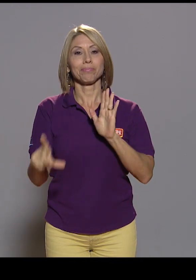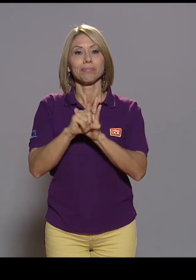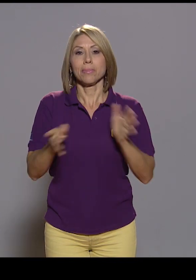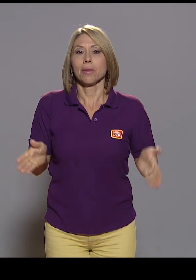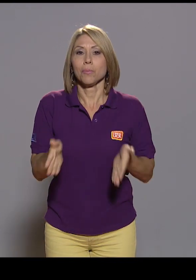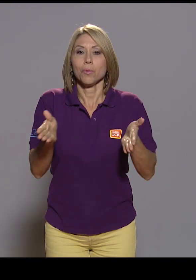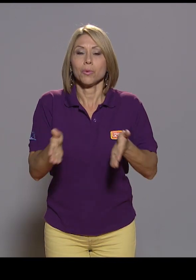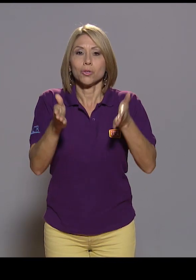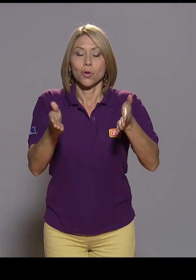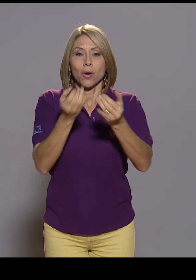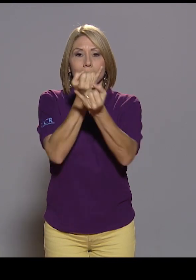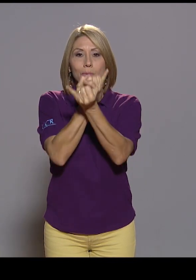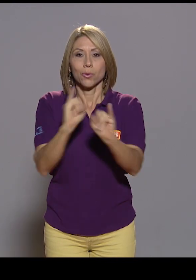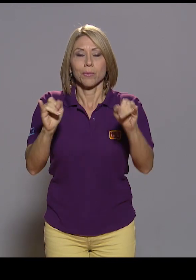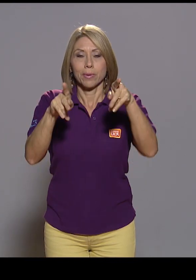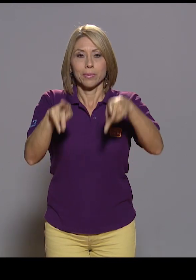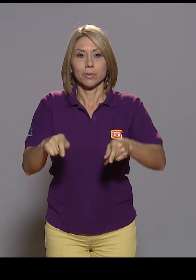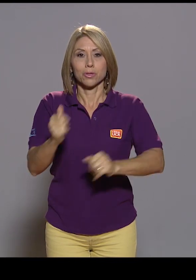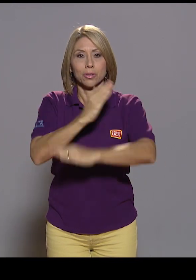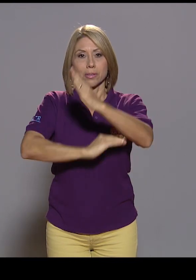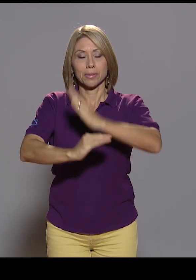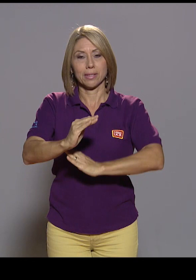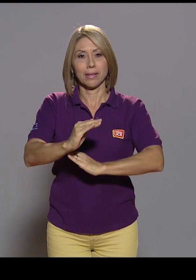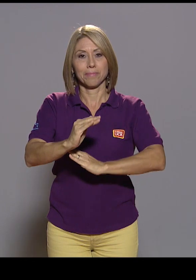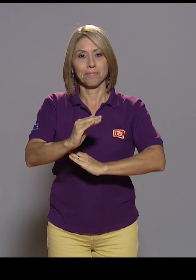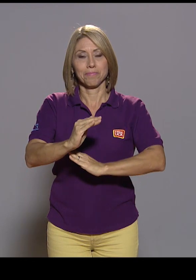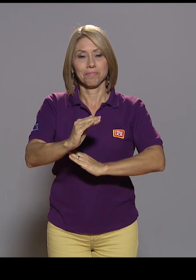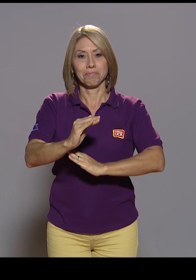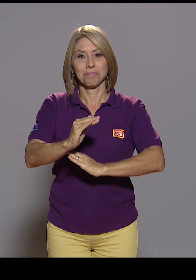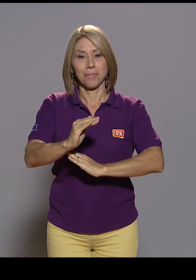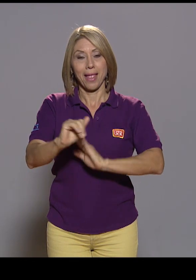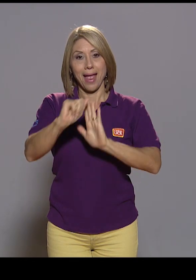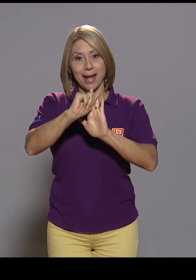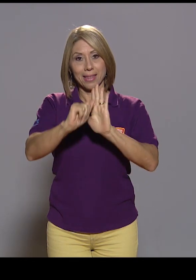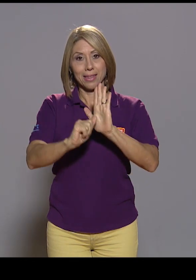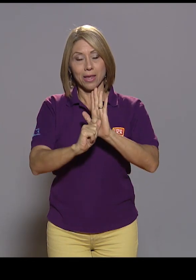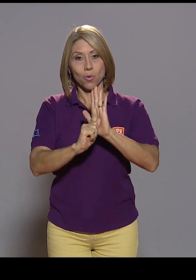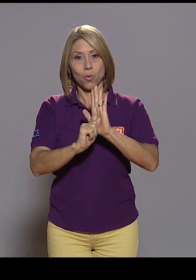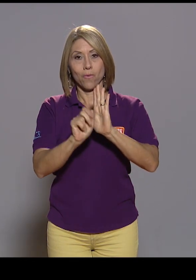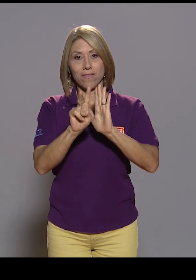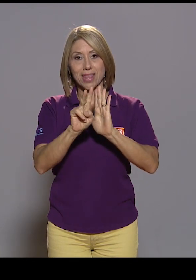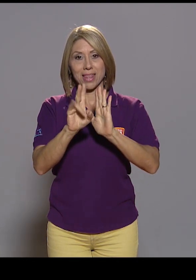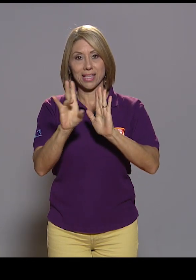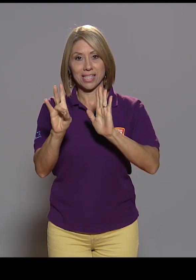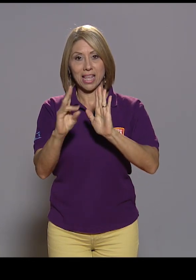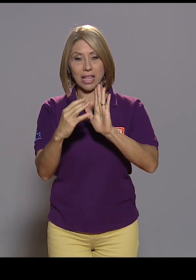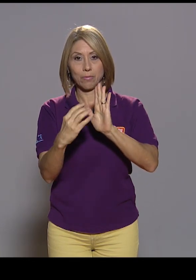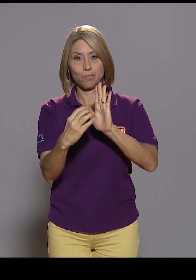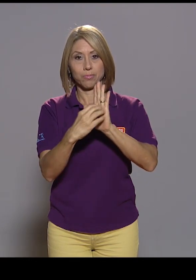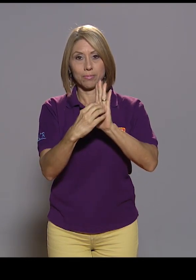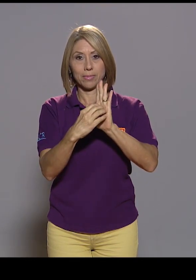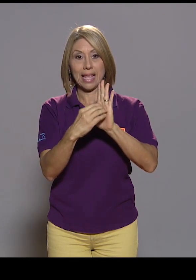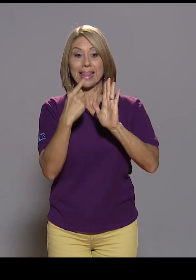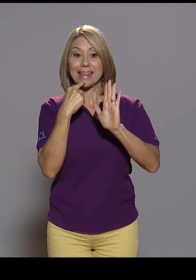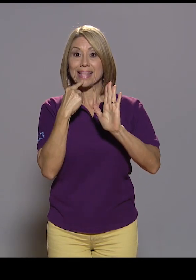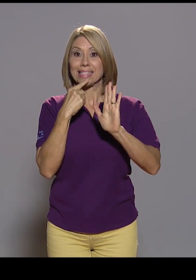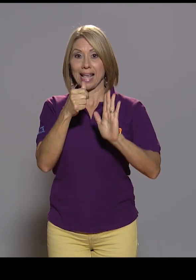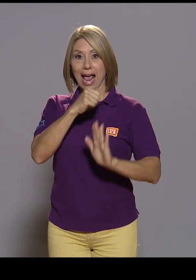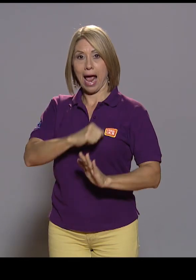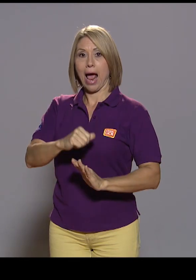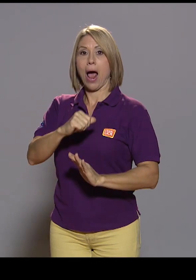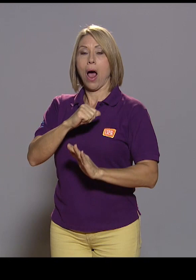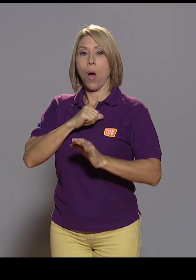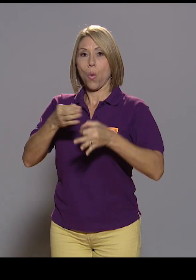promoción de la autonomía de las personas con discapacidad, específicamente en el artículo 27, faculta al INA,